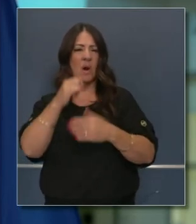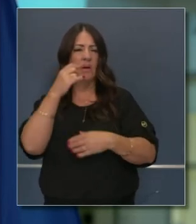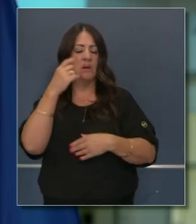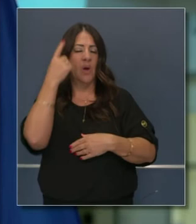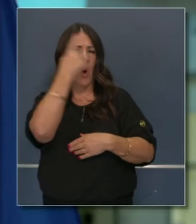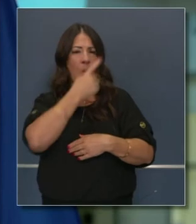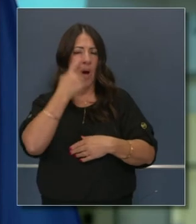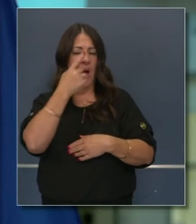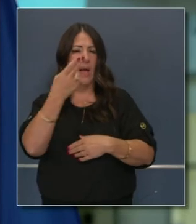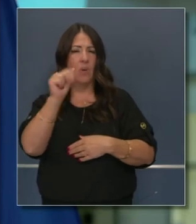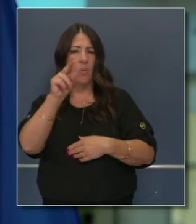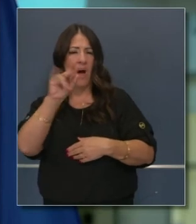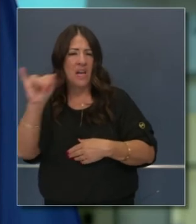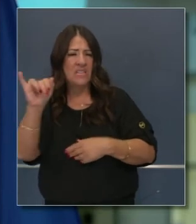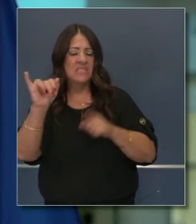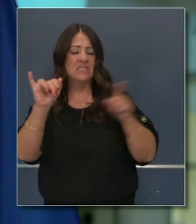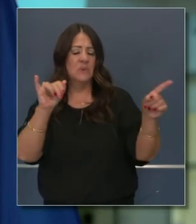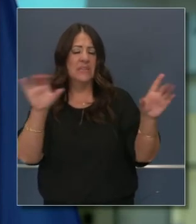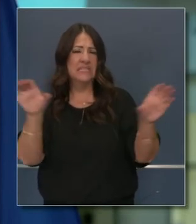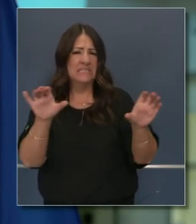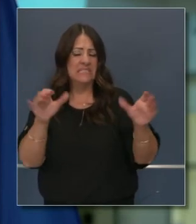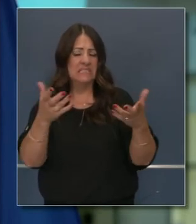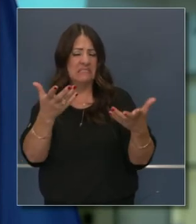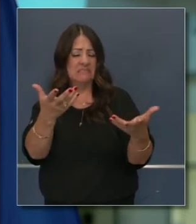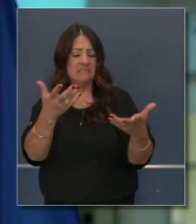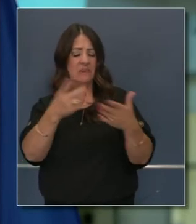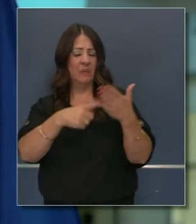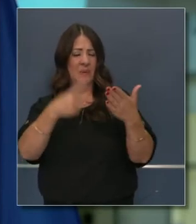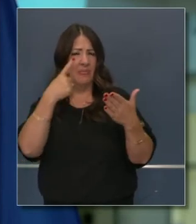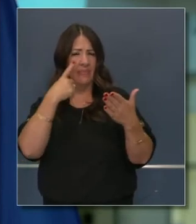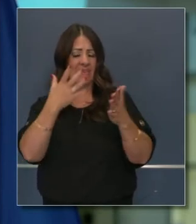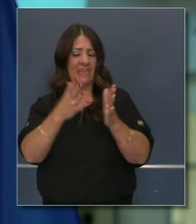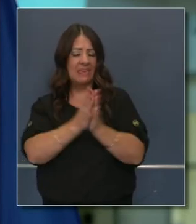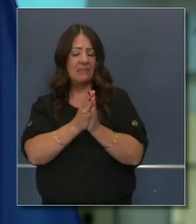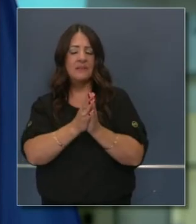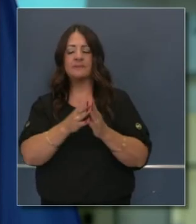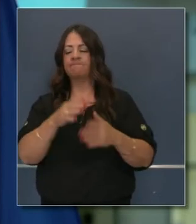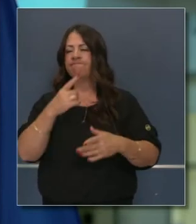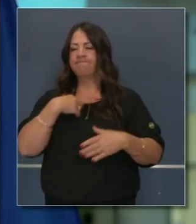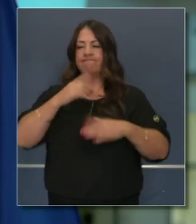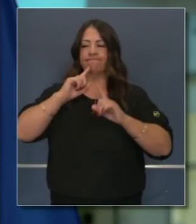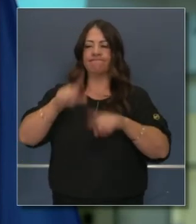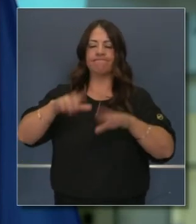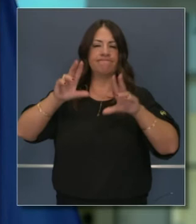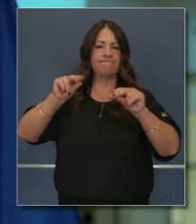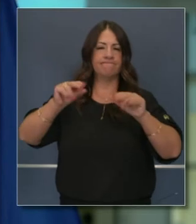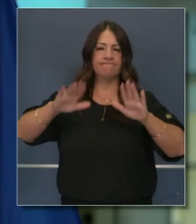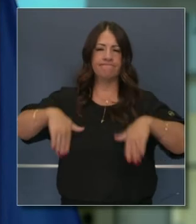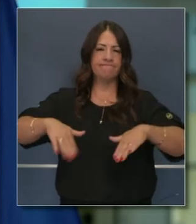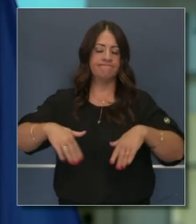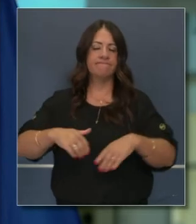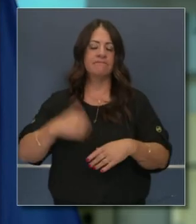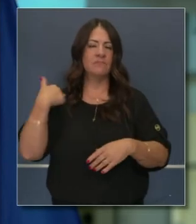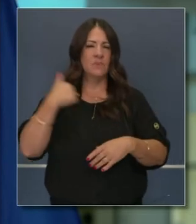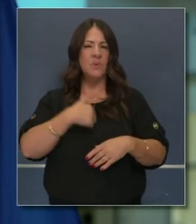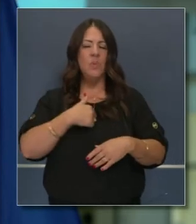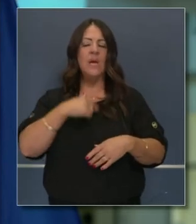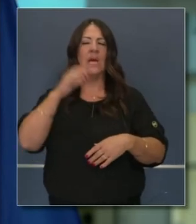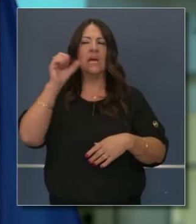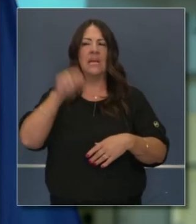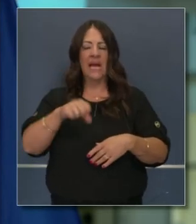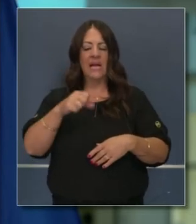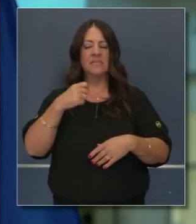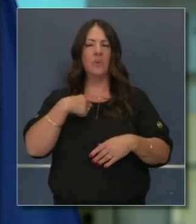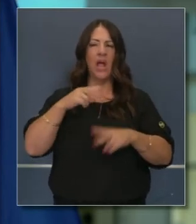como Nueva York y Hawái, tuvo a principio de año? Gracias por la pregunta. La respuesta es todavía no. Siempre hemos